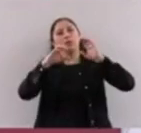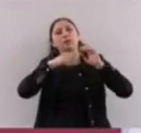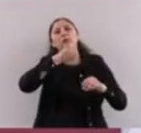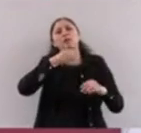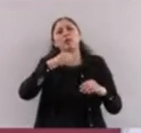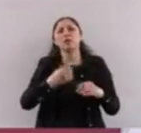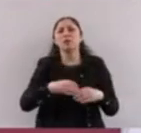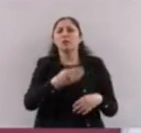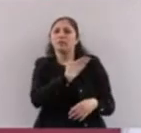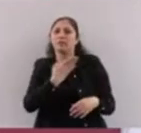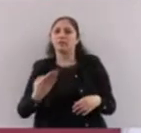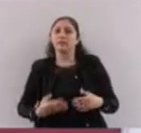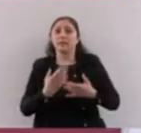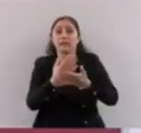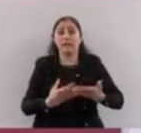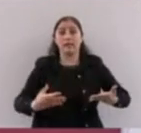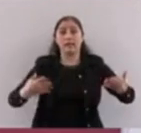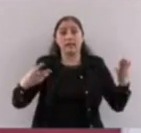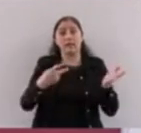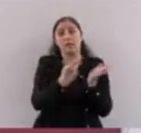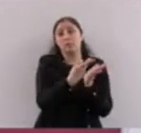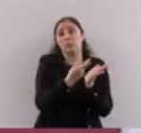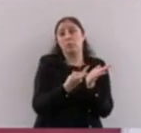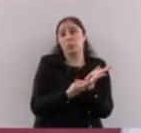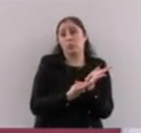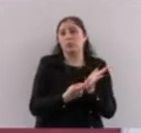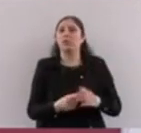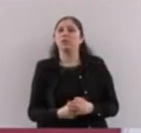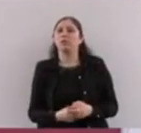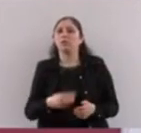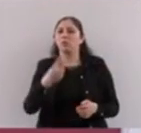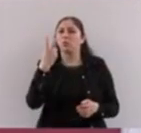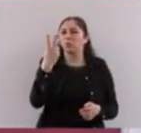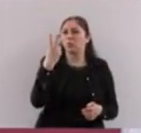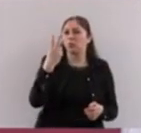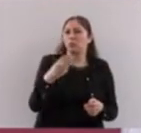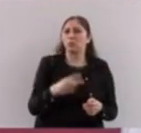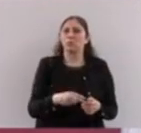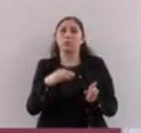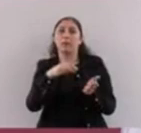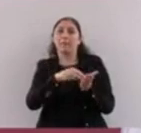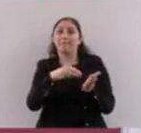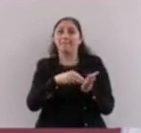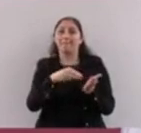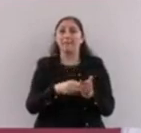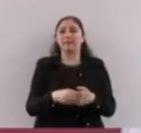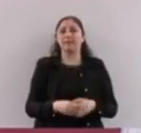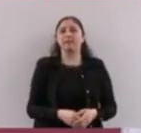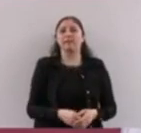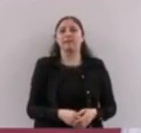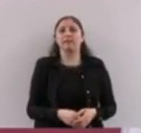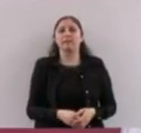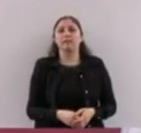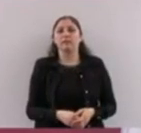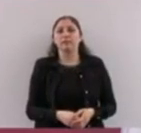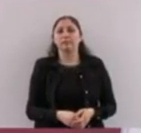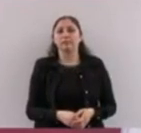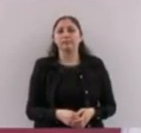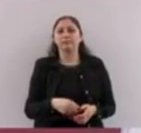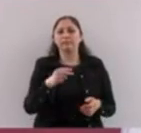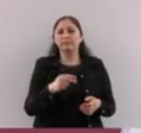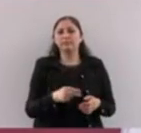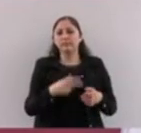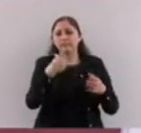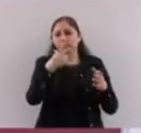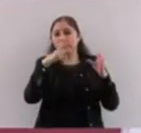este gran proyecto del Banco del Bienestar. Serán dos mil setecientas cuarenta y cuatro sucursales del Banco del Bienestar